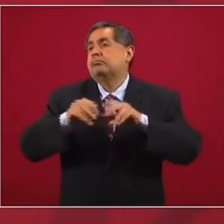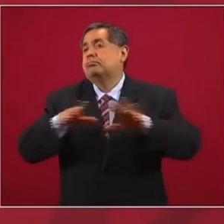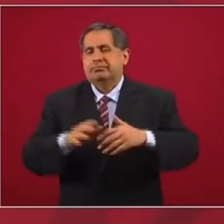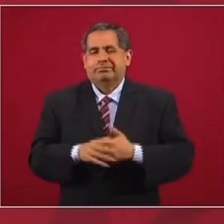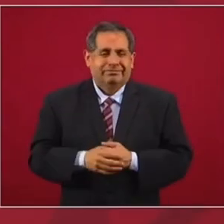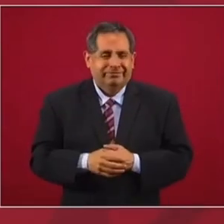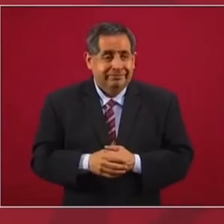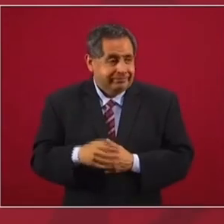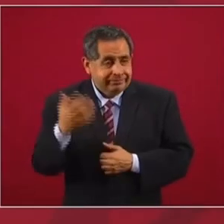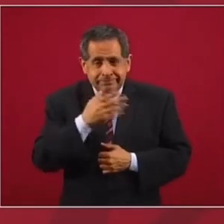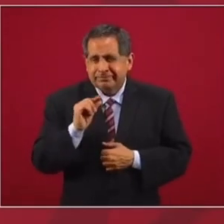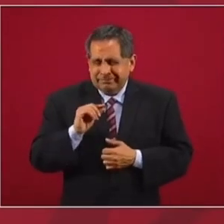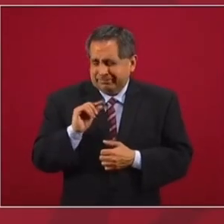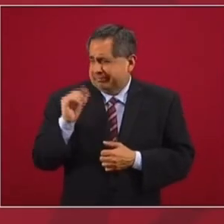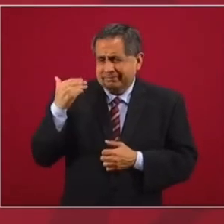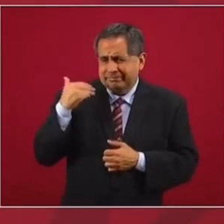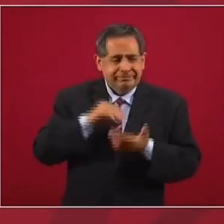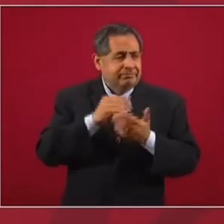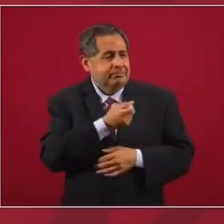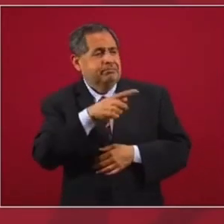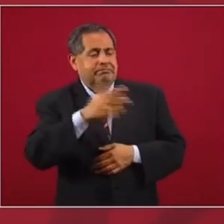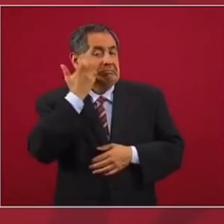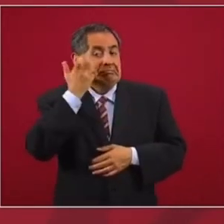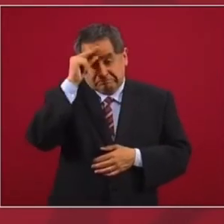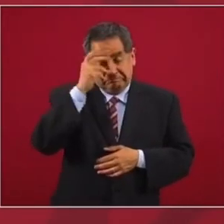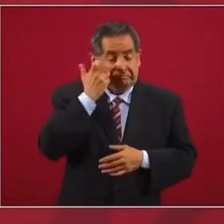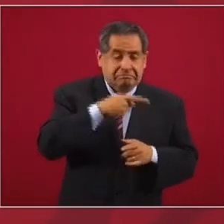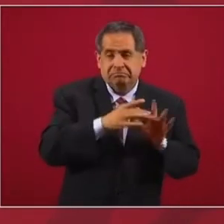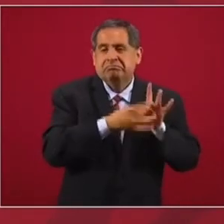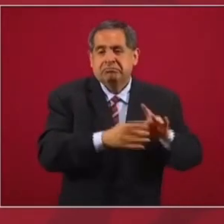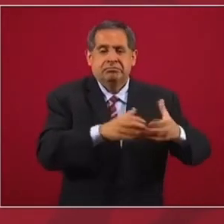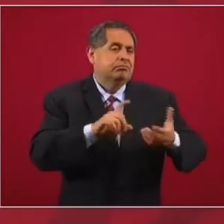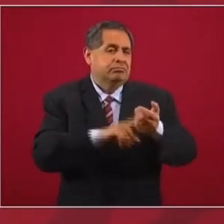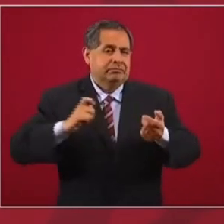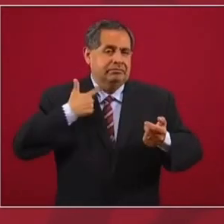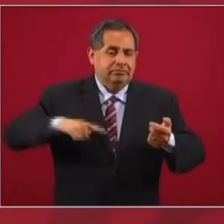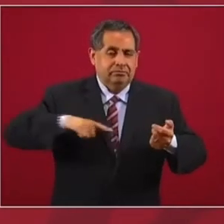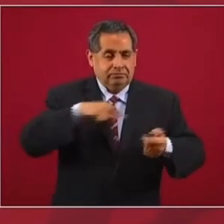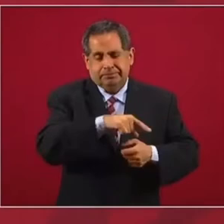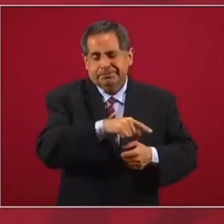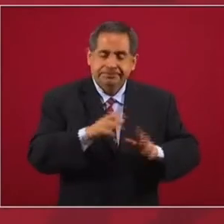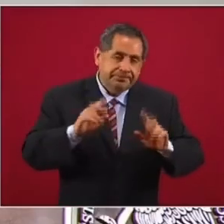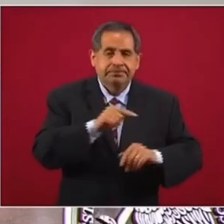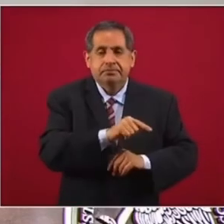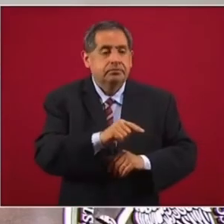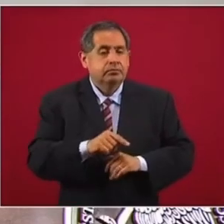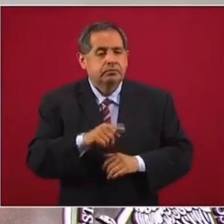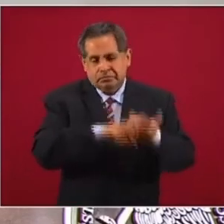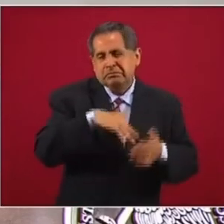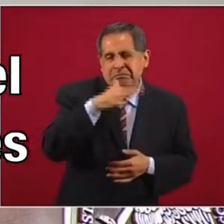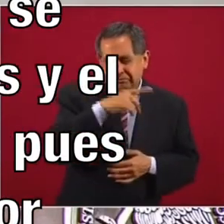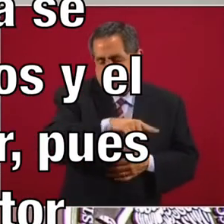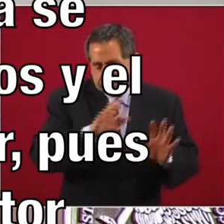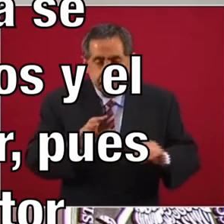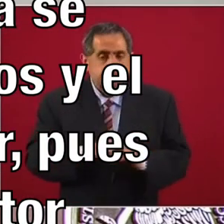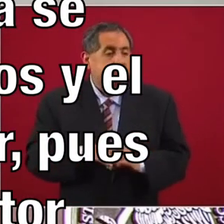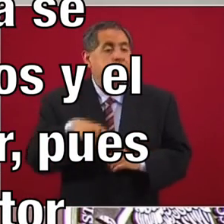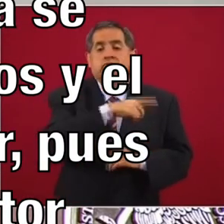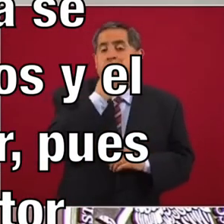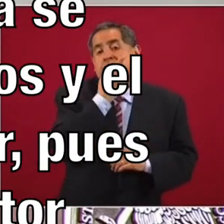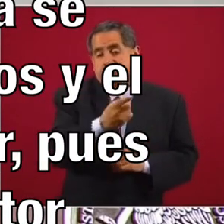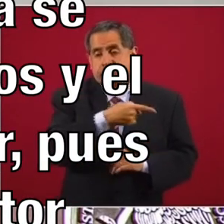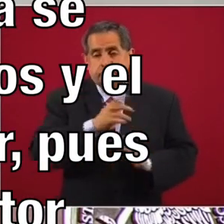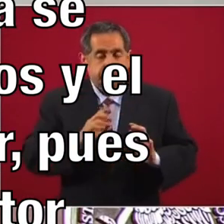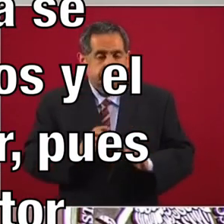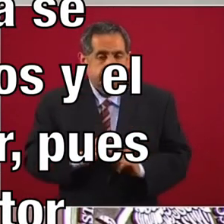hace unos días, unos intelectuales muy vinculados al régimen conservador y corrupto, decían